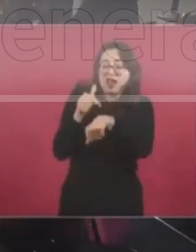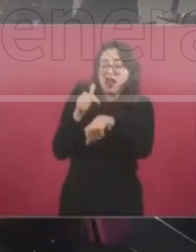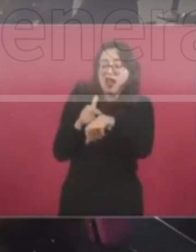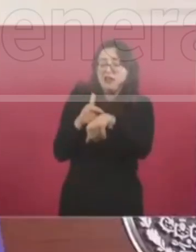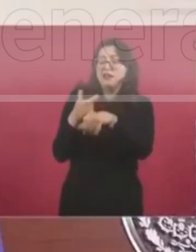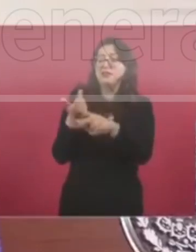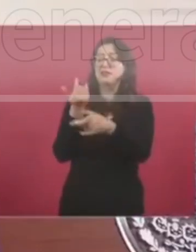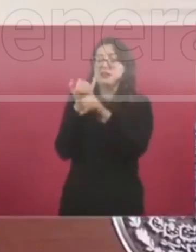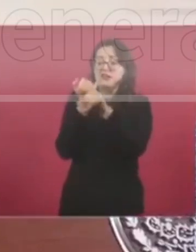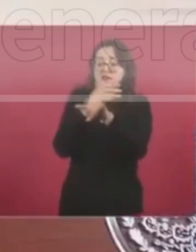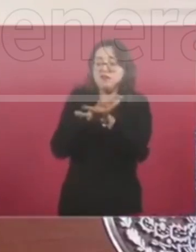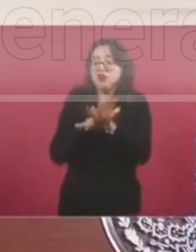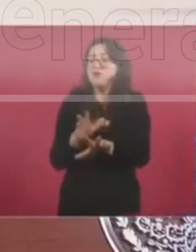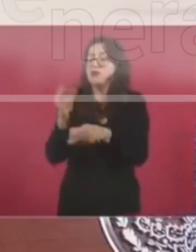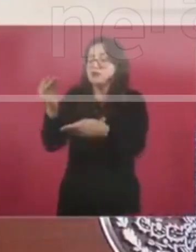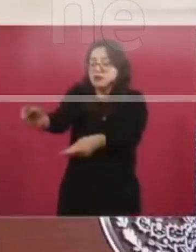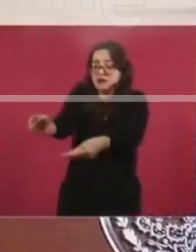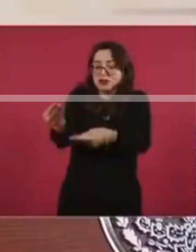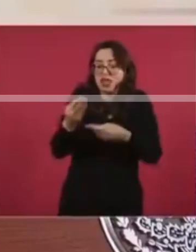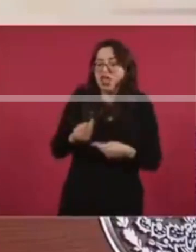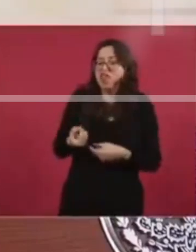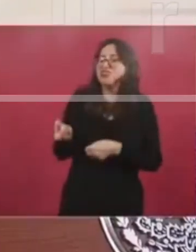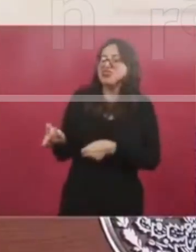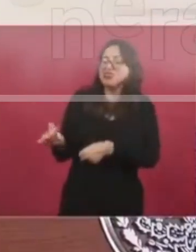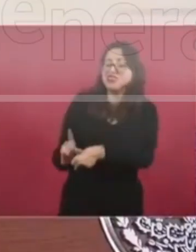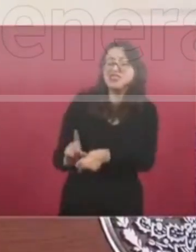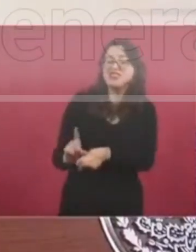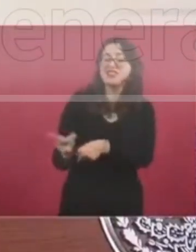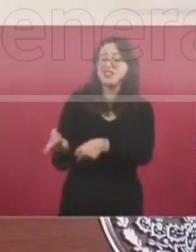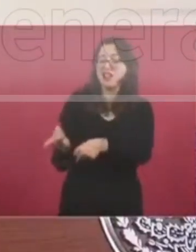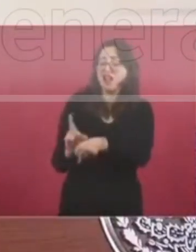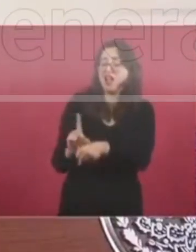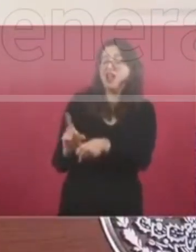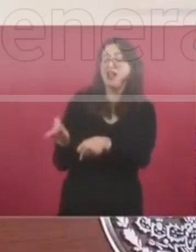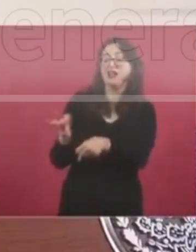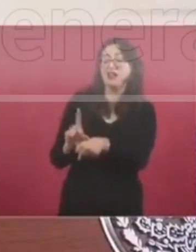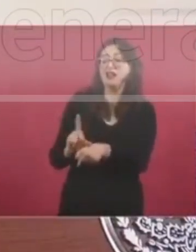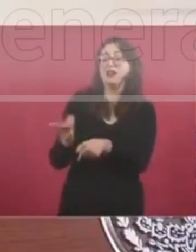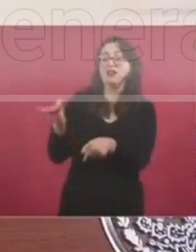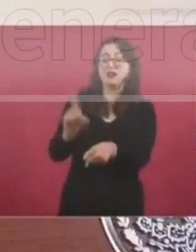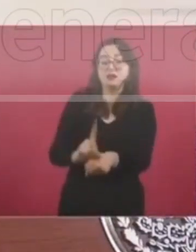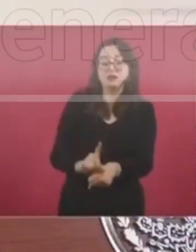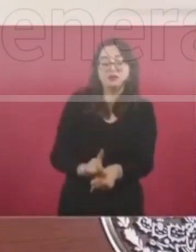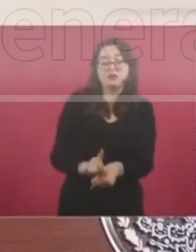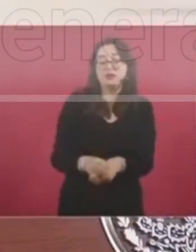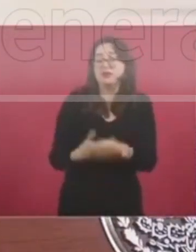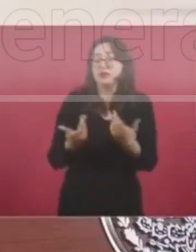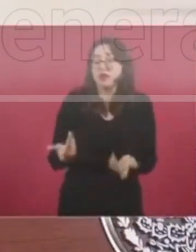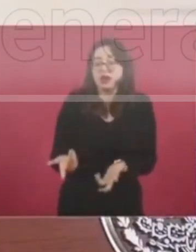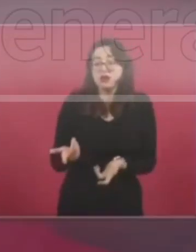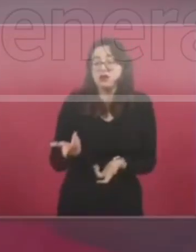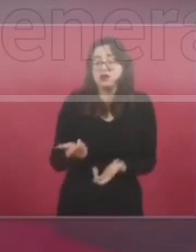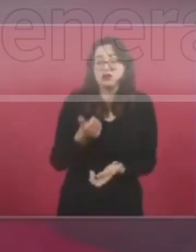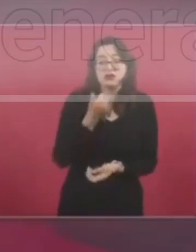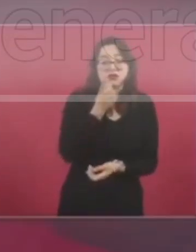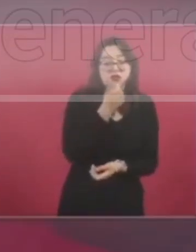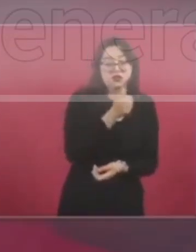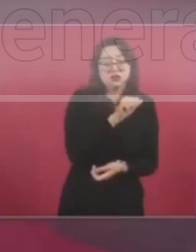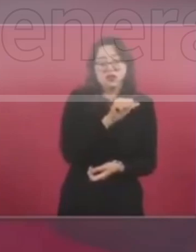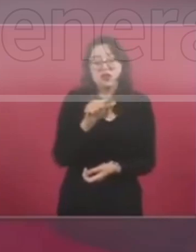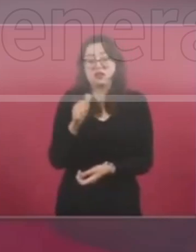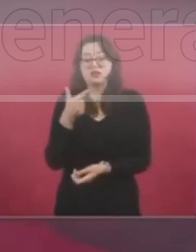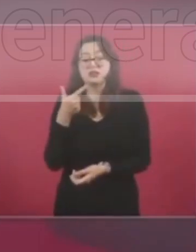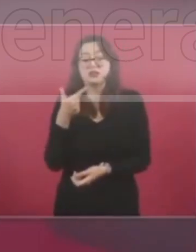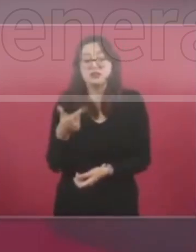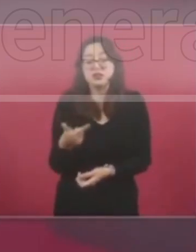recibimos el reporte de todo lo que sucede en el país de seis a siete te voy a